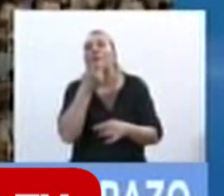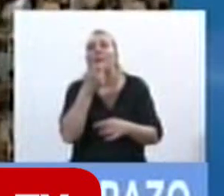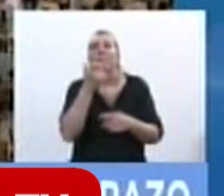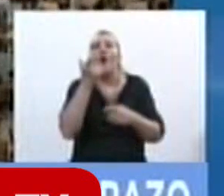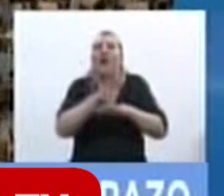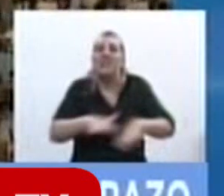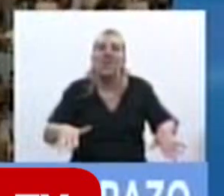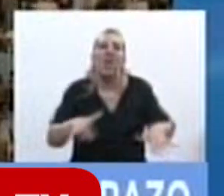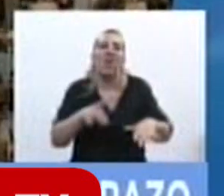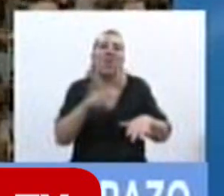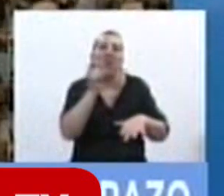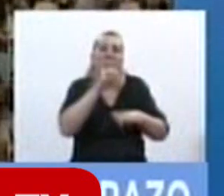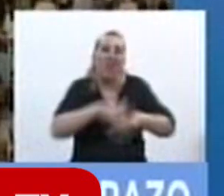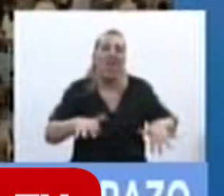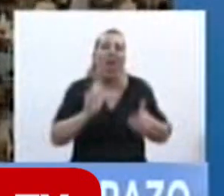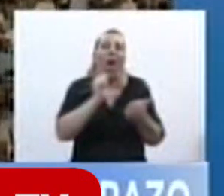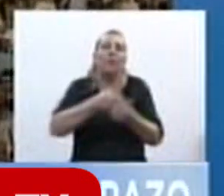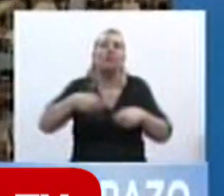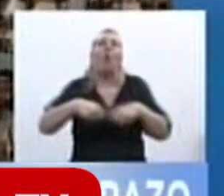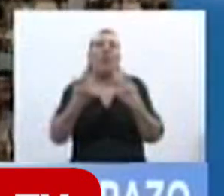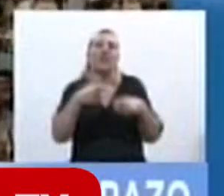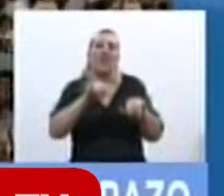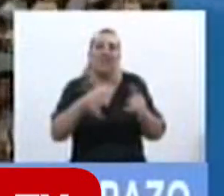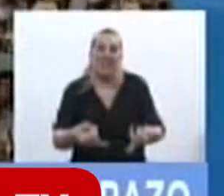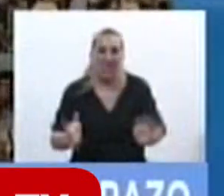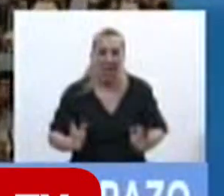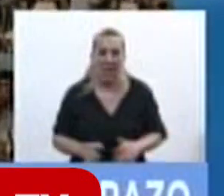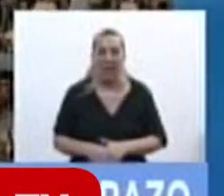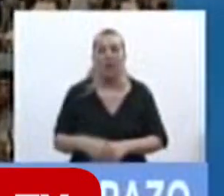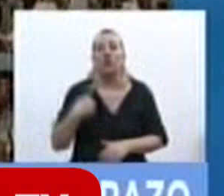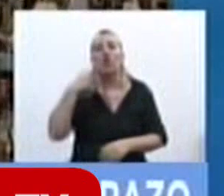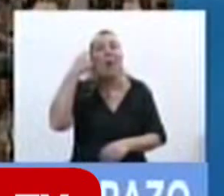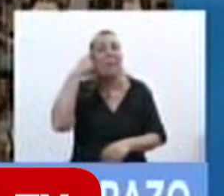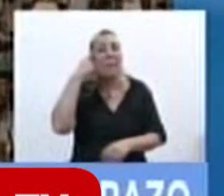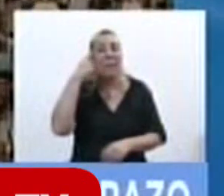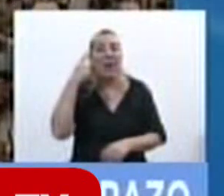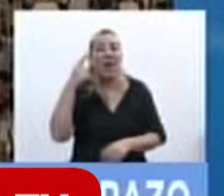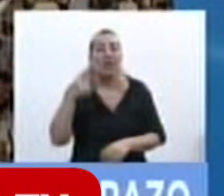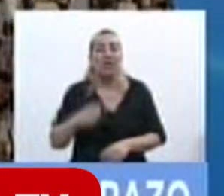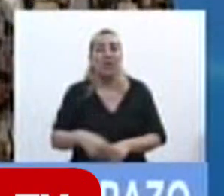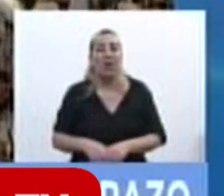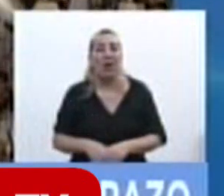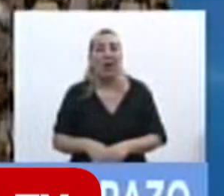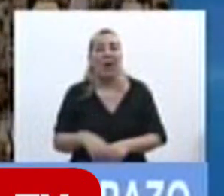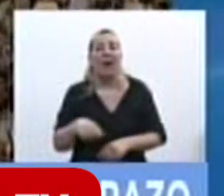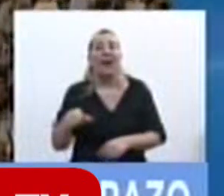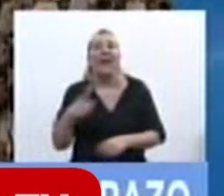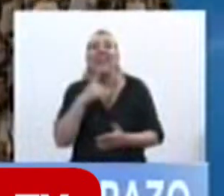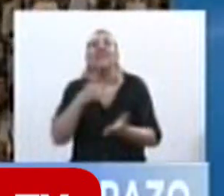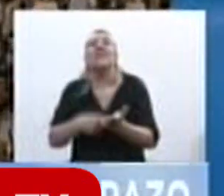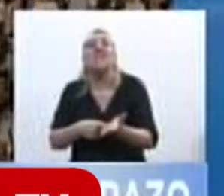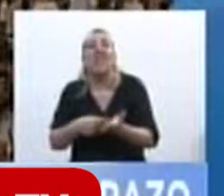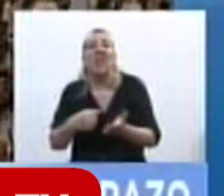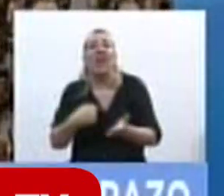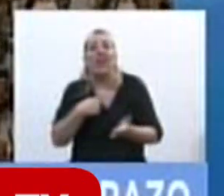abusos de violaciones de pobreza y creo que el hecho de decidir ser